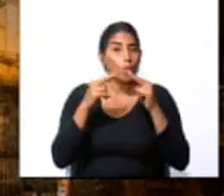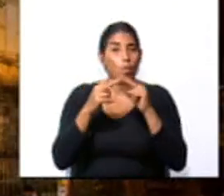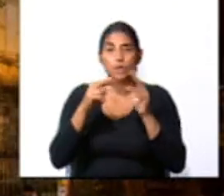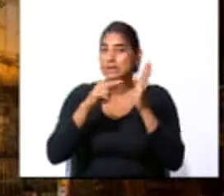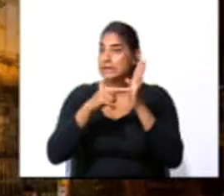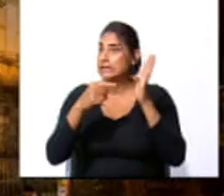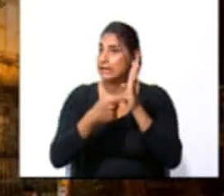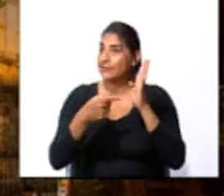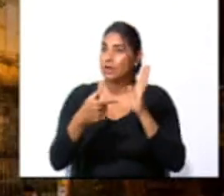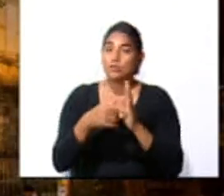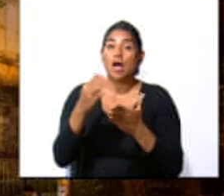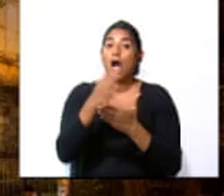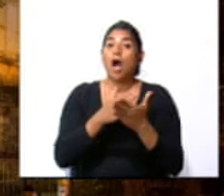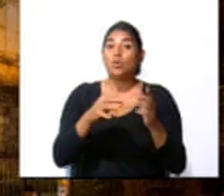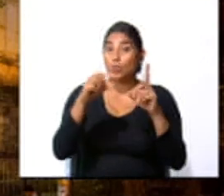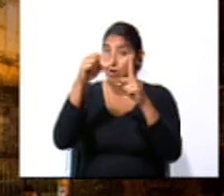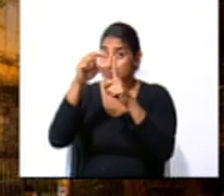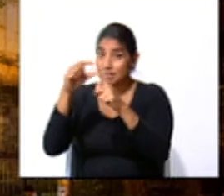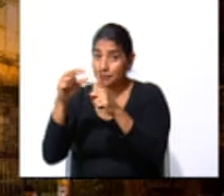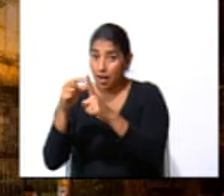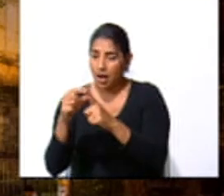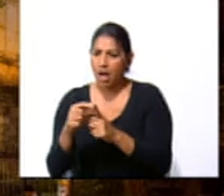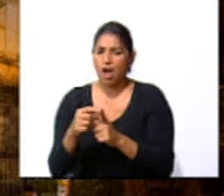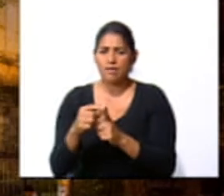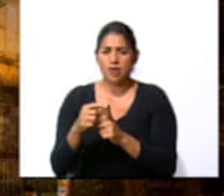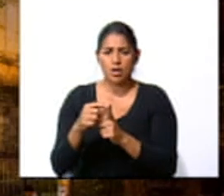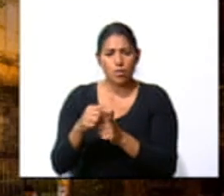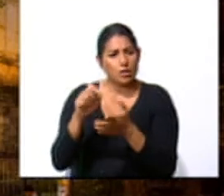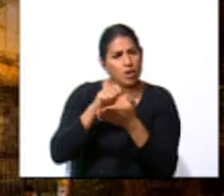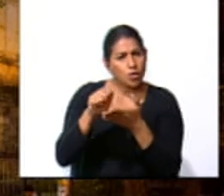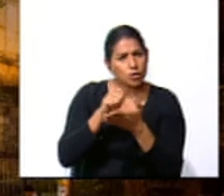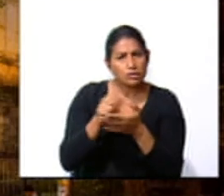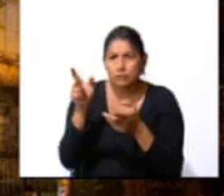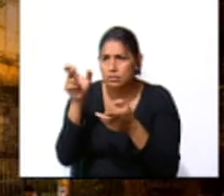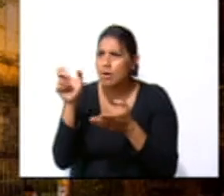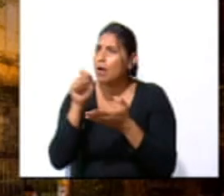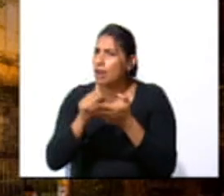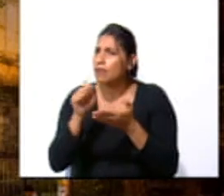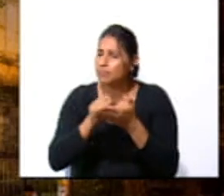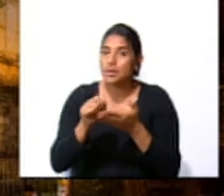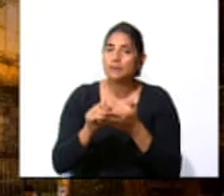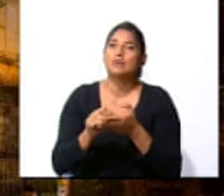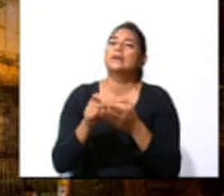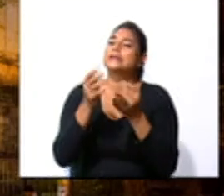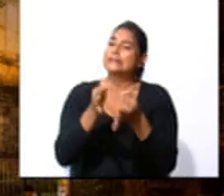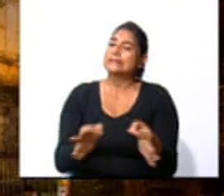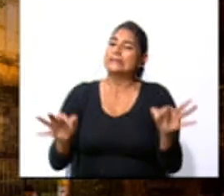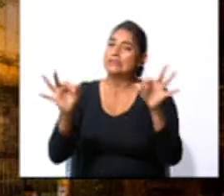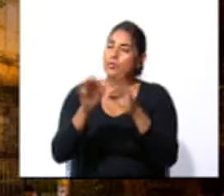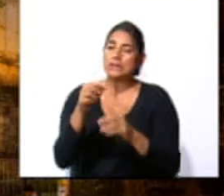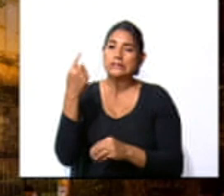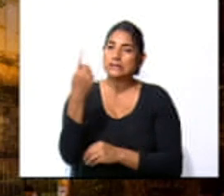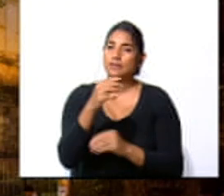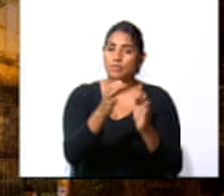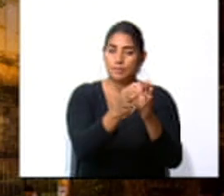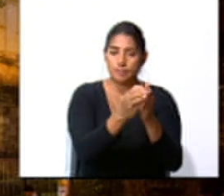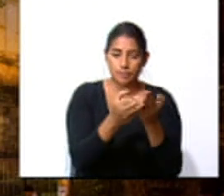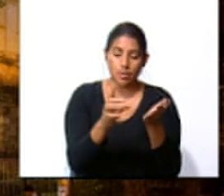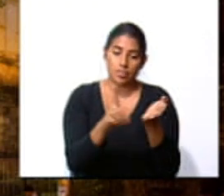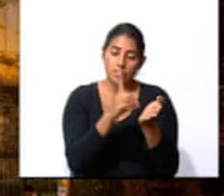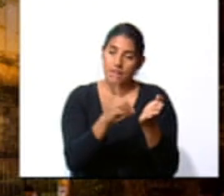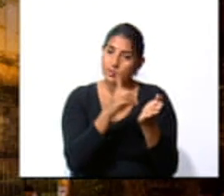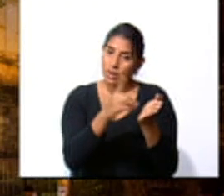significado de algunas de esas palabras o de las que anotaron cuando observaron el video, es muy importante siempre recurrir al